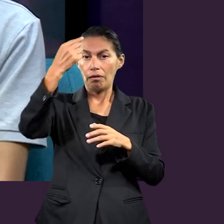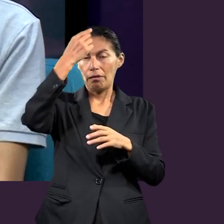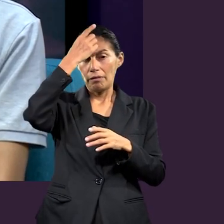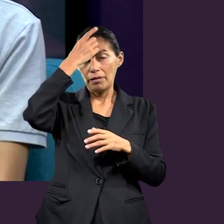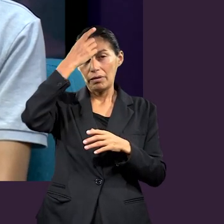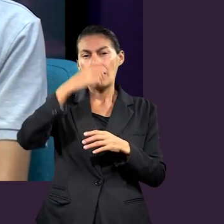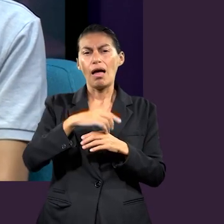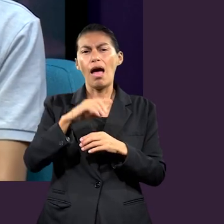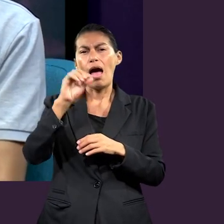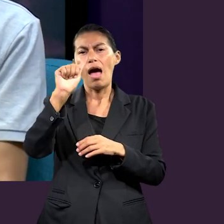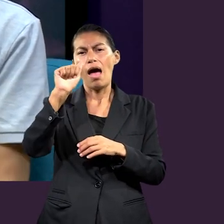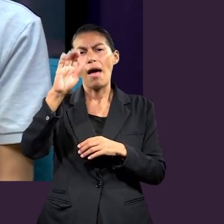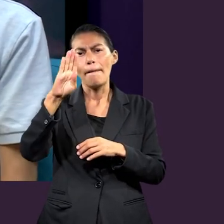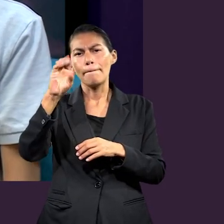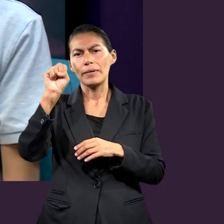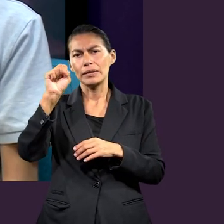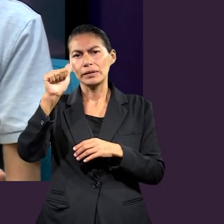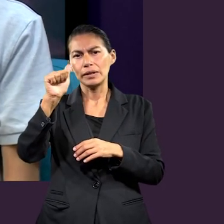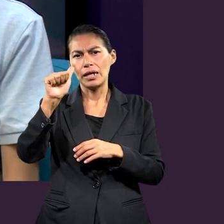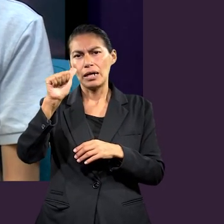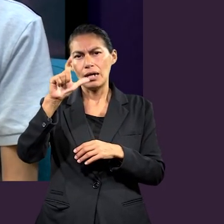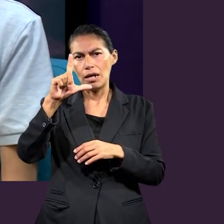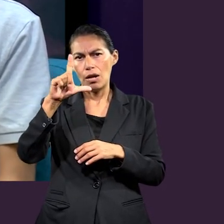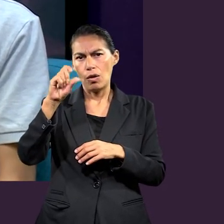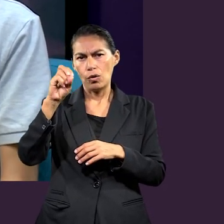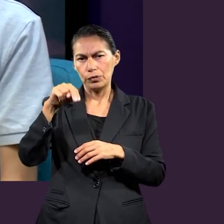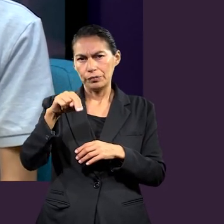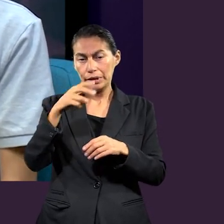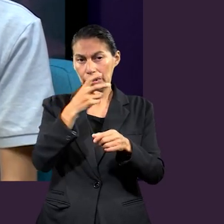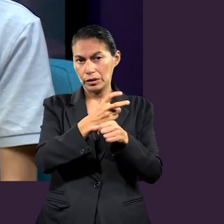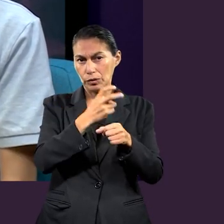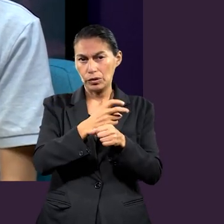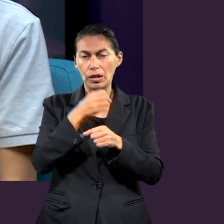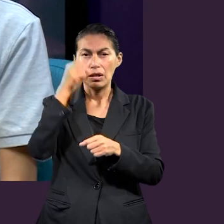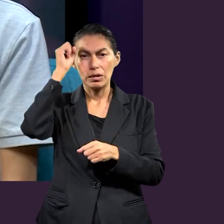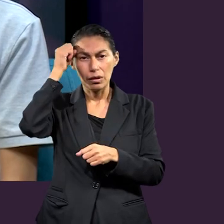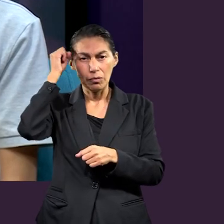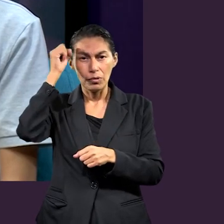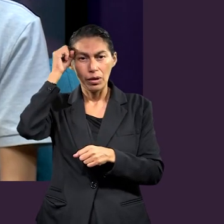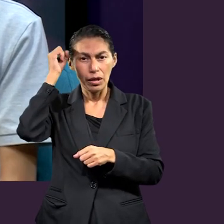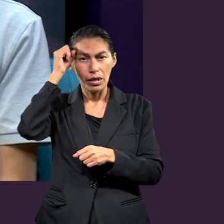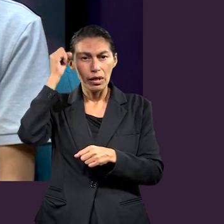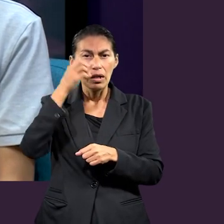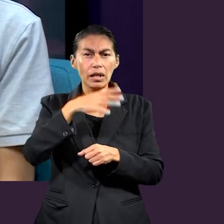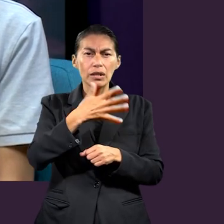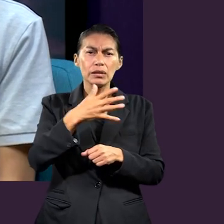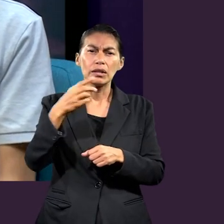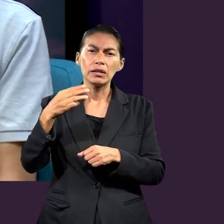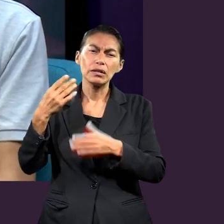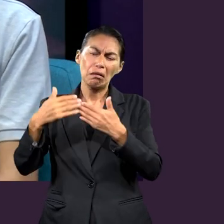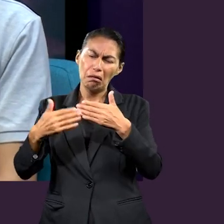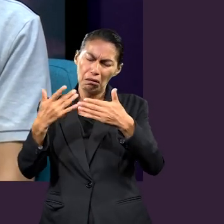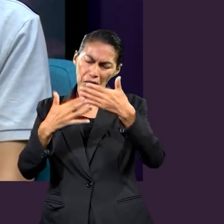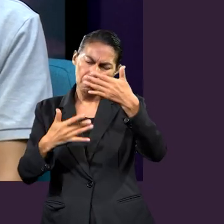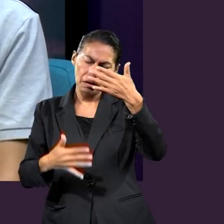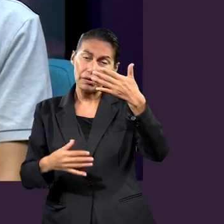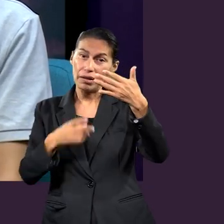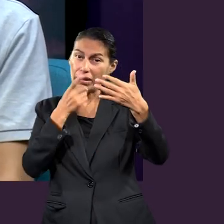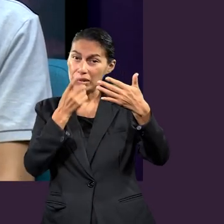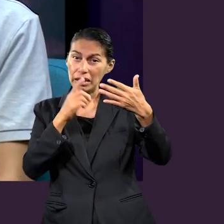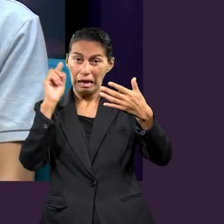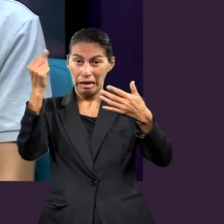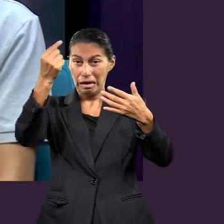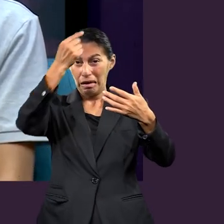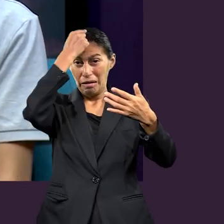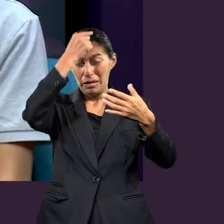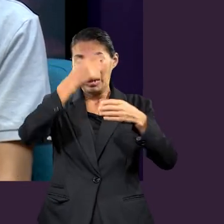David con Absalón, pues nos lo vemos más claro. Por ejemplo, en 2 Samuel 15 al 13 en adelante, nos